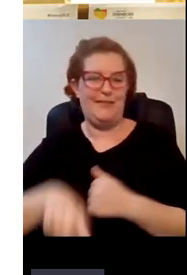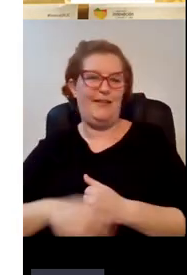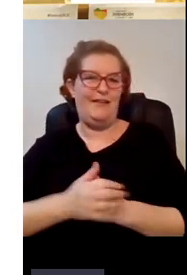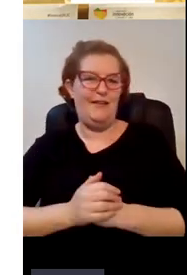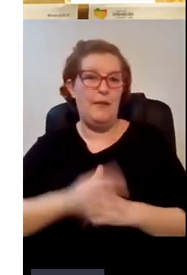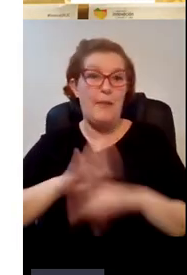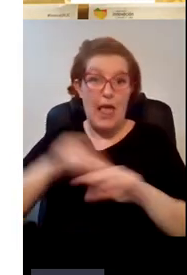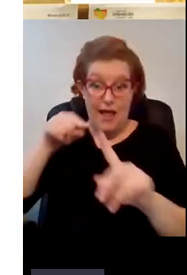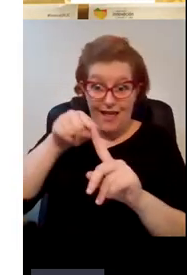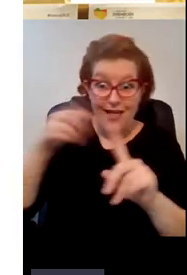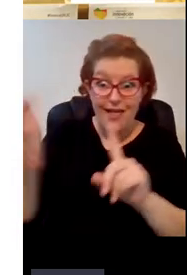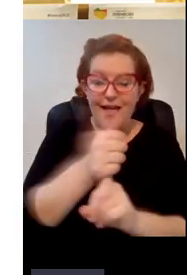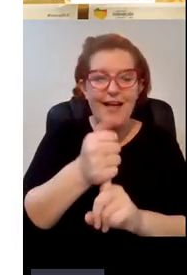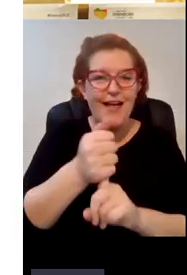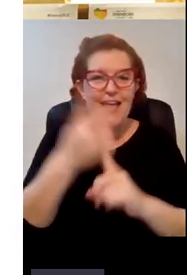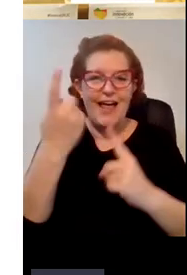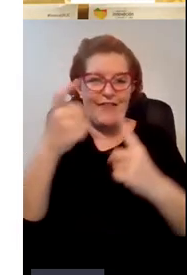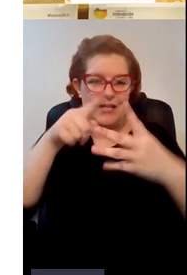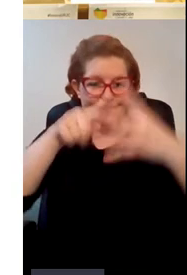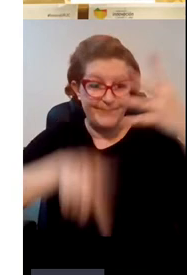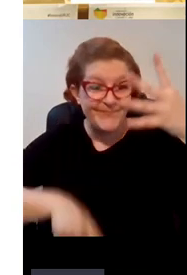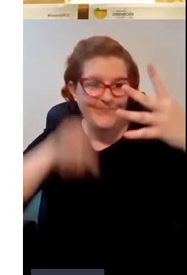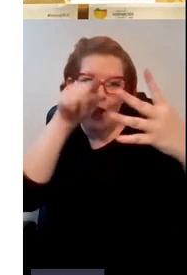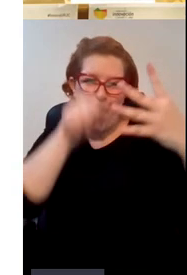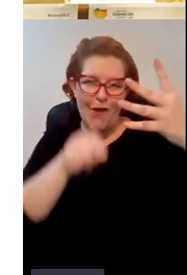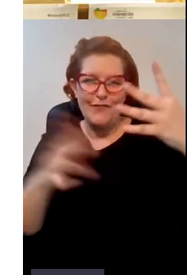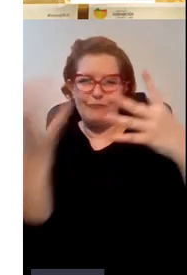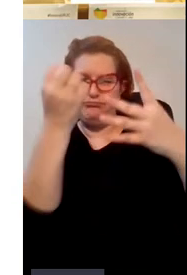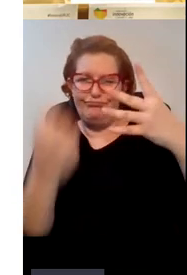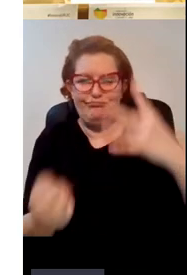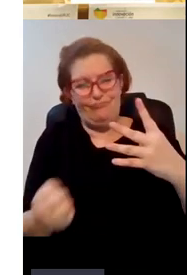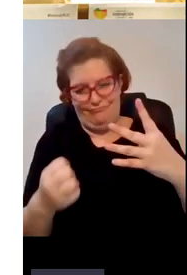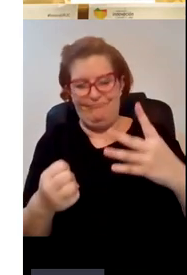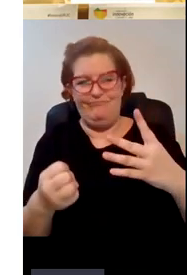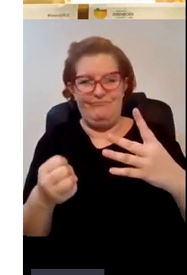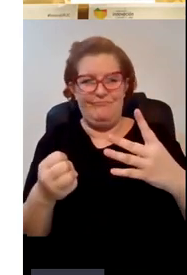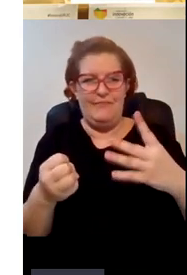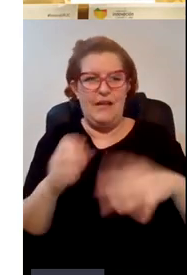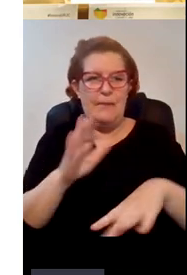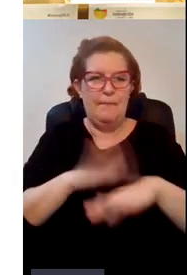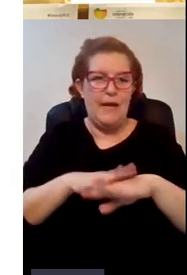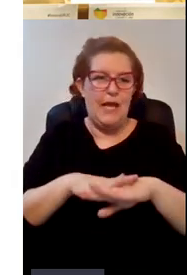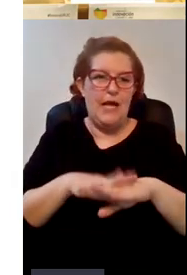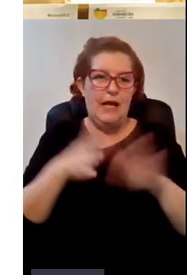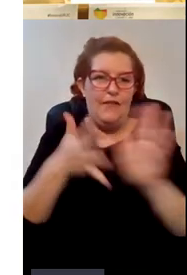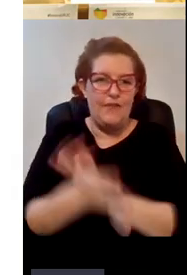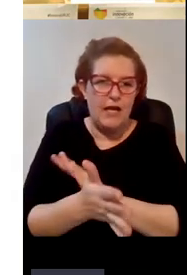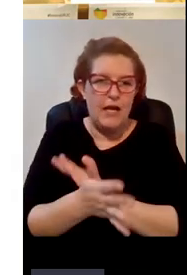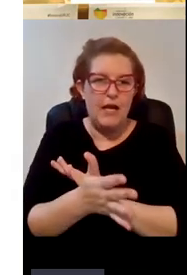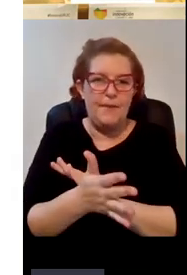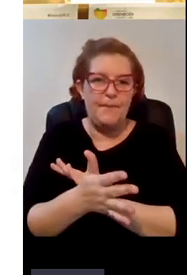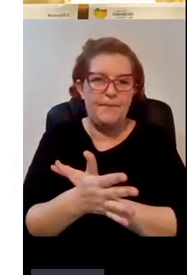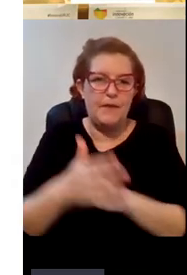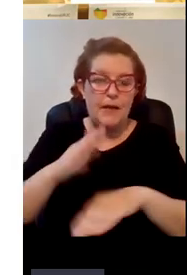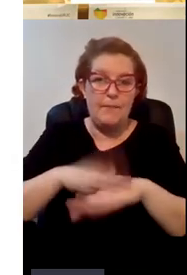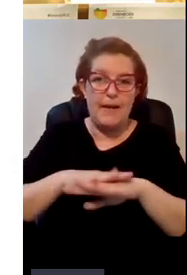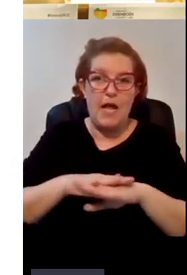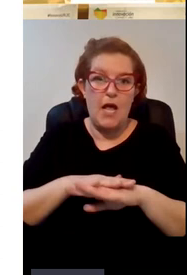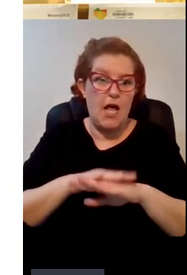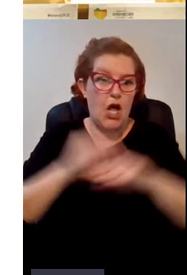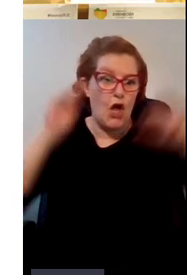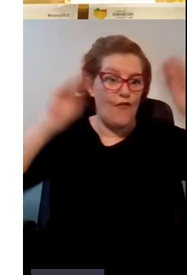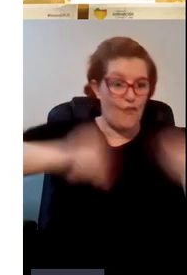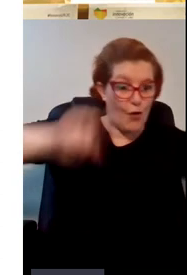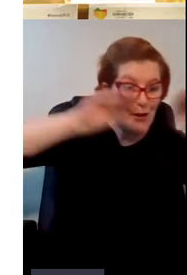necesitamos el resto de nuestros objetivos vale o sea para generar lo que nosotros decimos para conseguir formar profesionales sostenibles